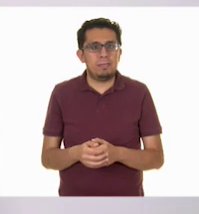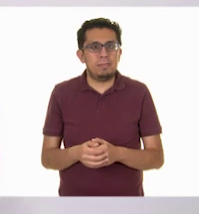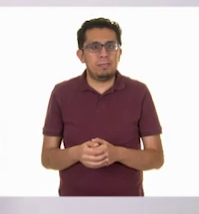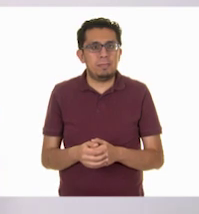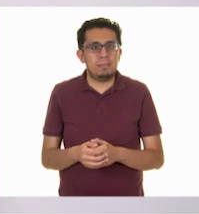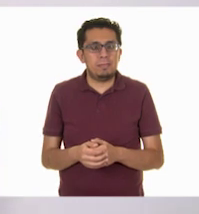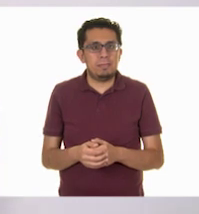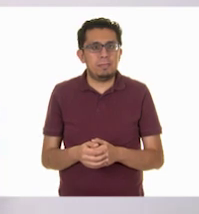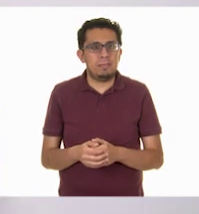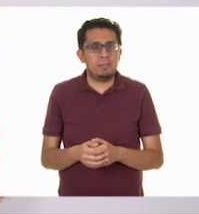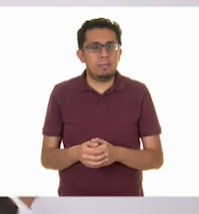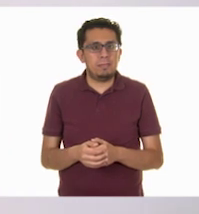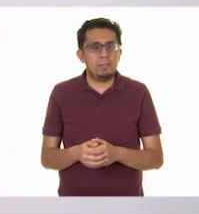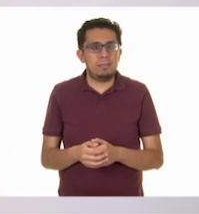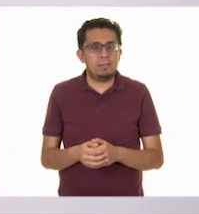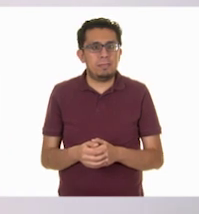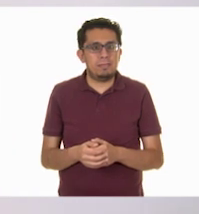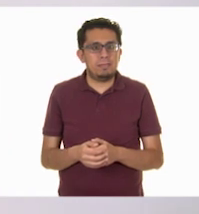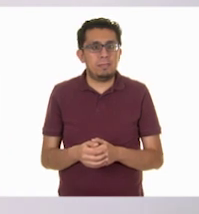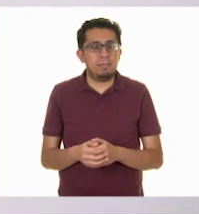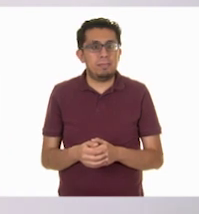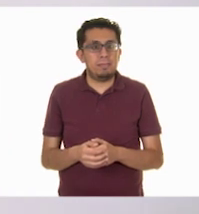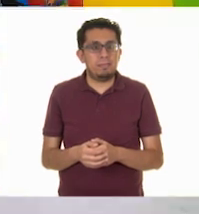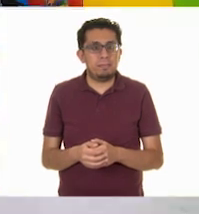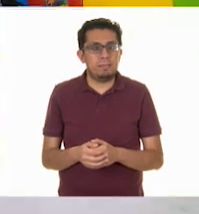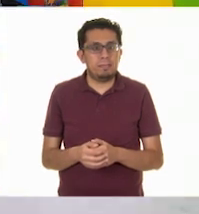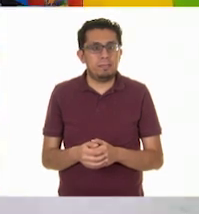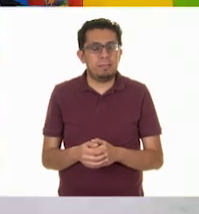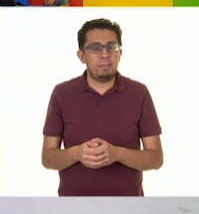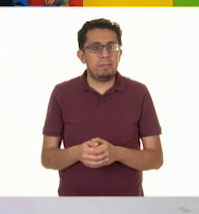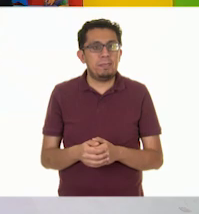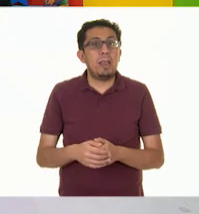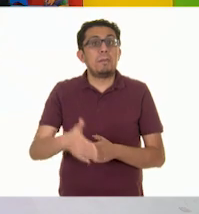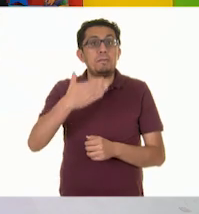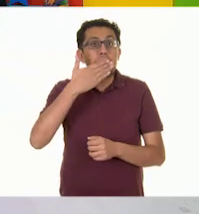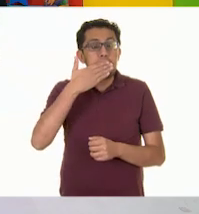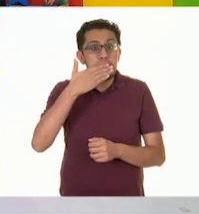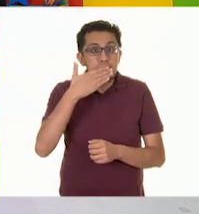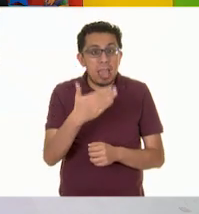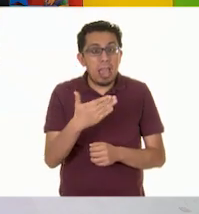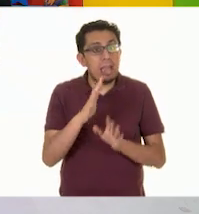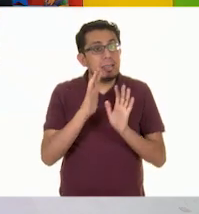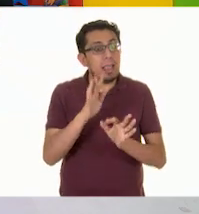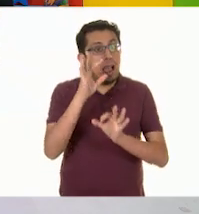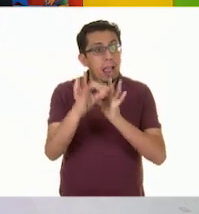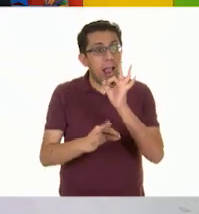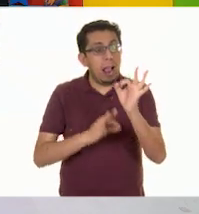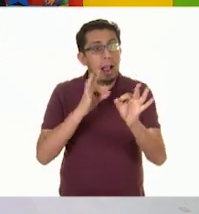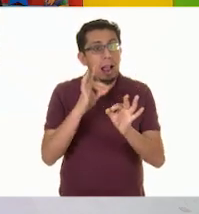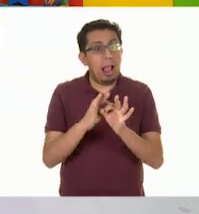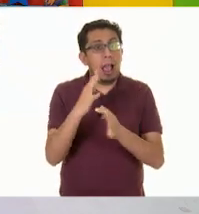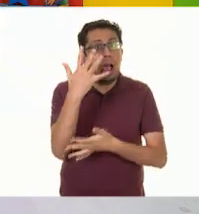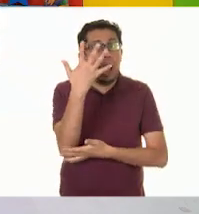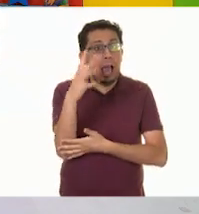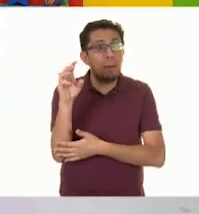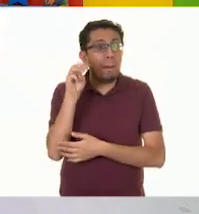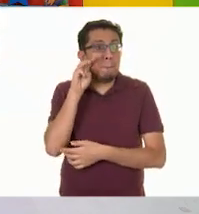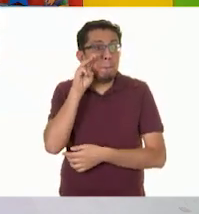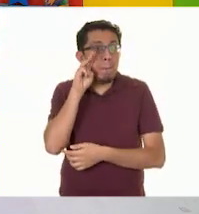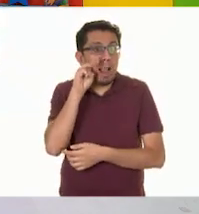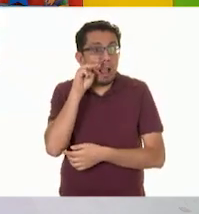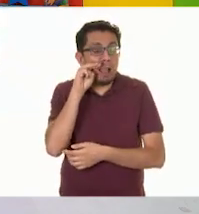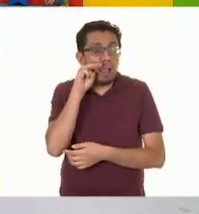A un dedo de profundidad. Bien, ya quedó del mandarino delicioso.